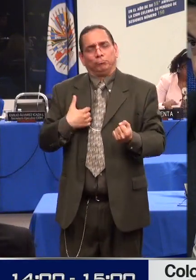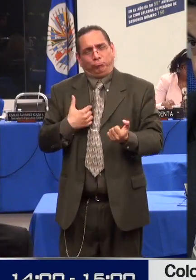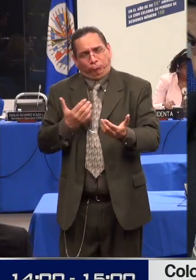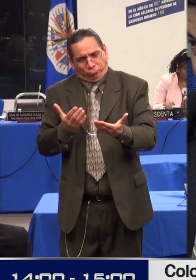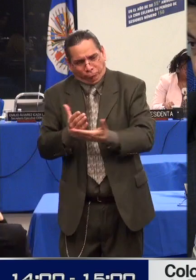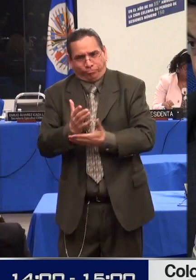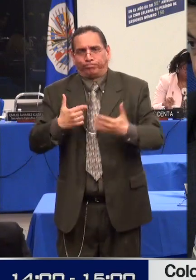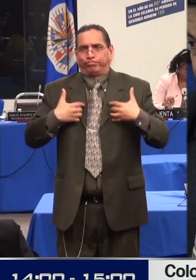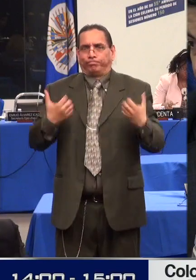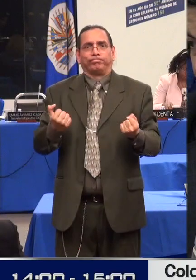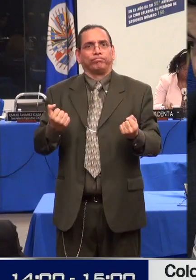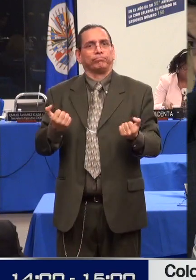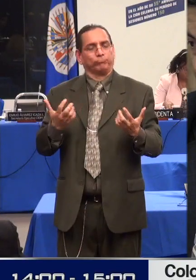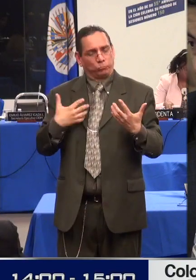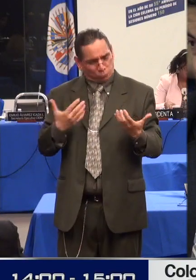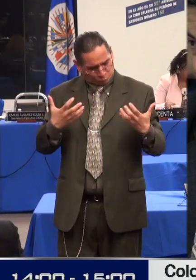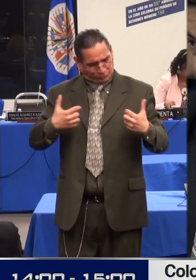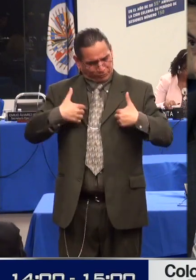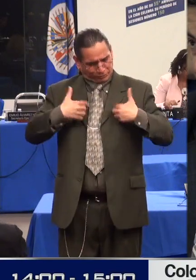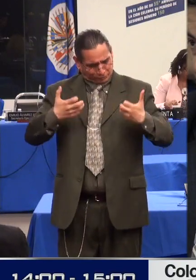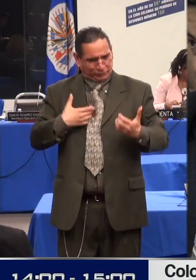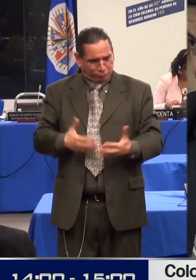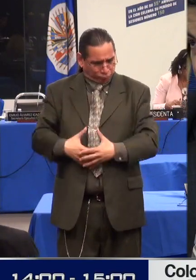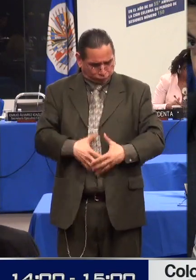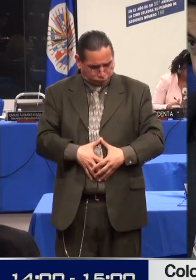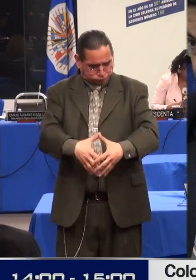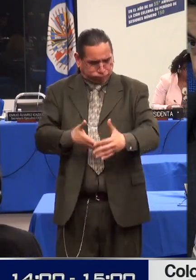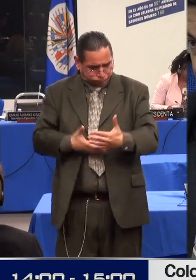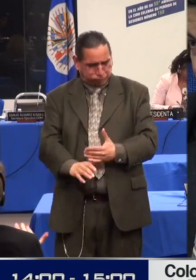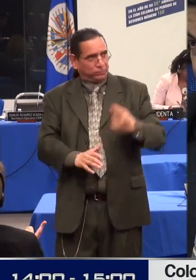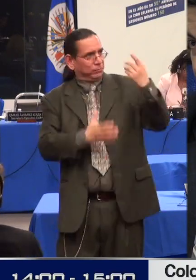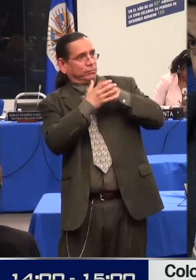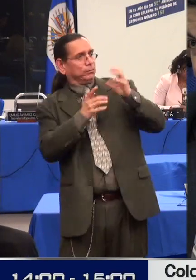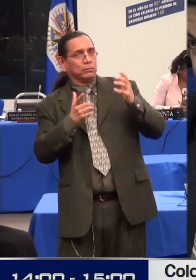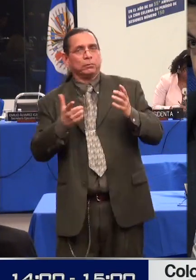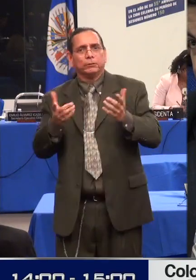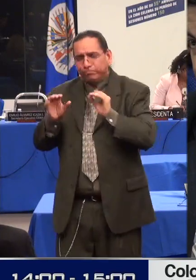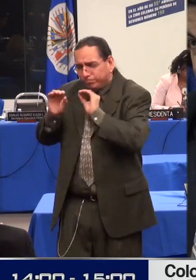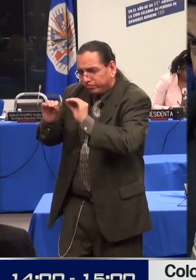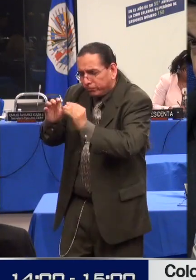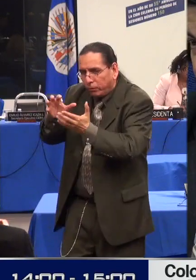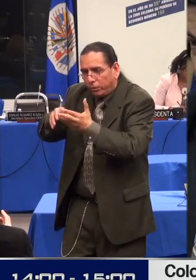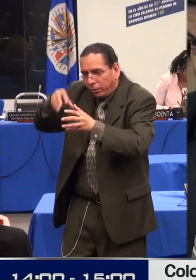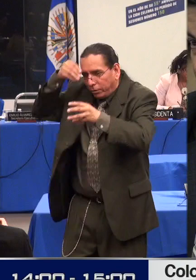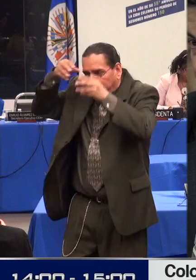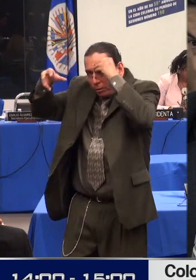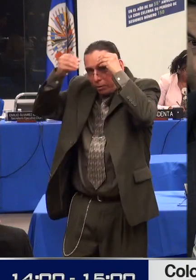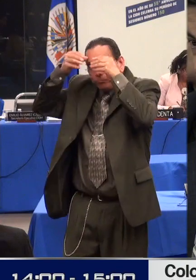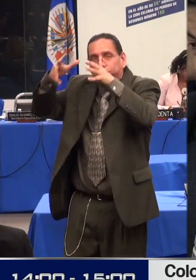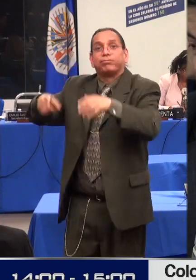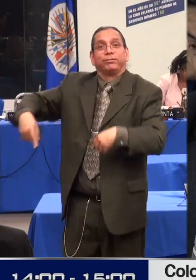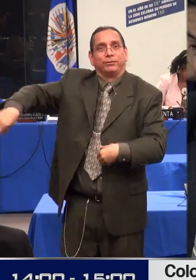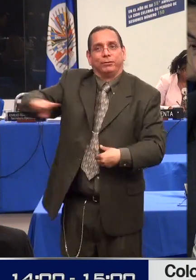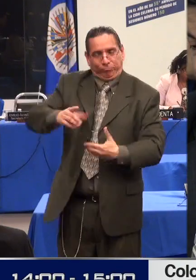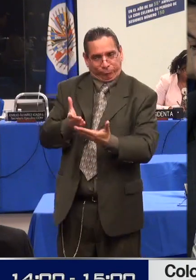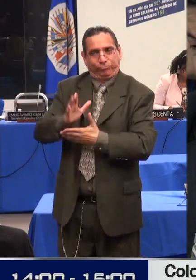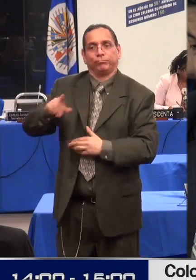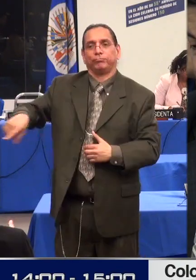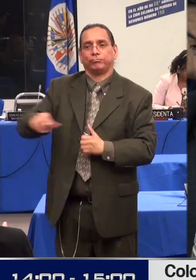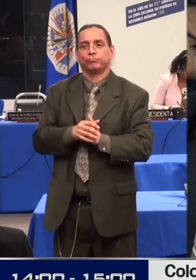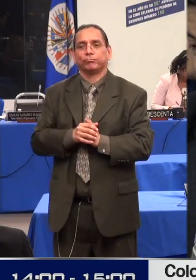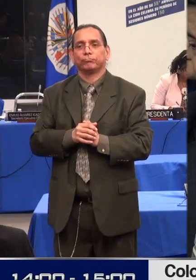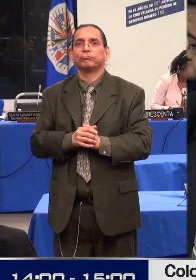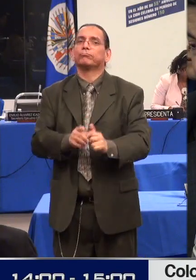accesibilidad física y a la infraestructura en la habilitación de servicios en salud. Aún es necesario avanzar en torno a esa accesibilidad a la